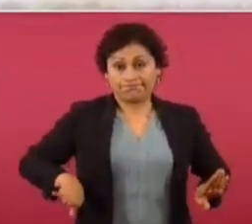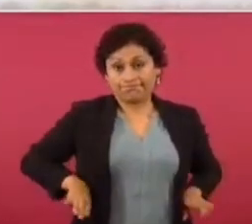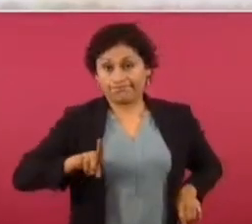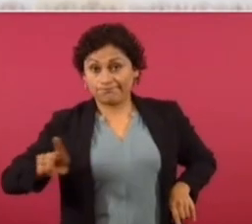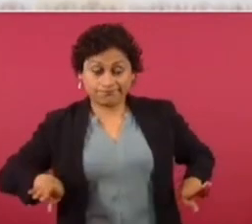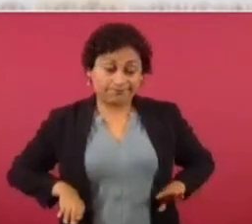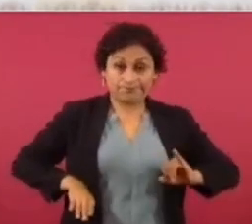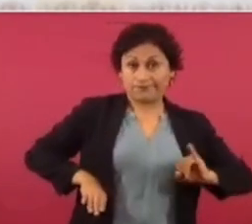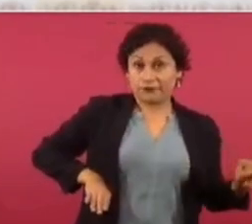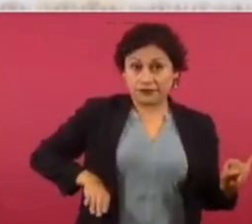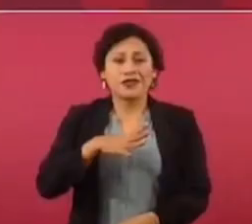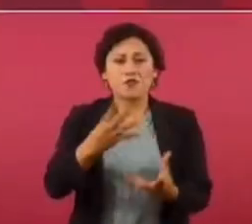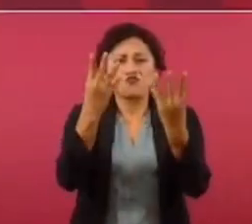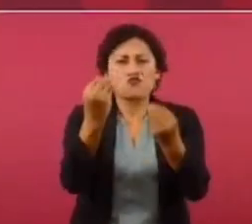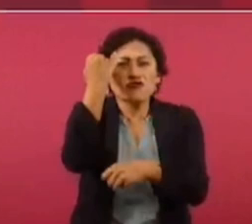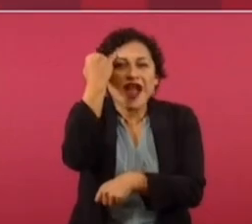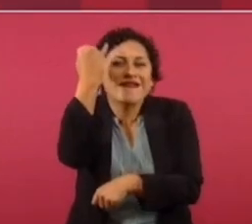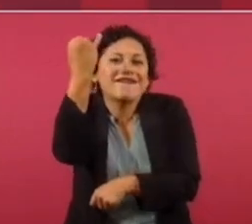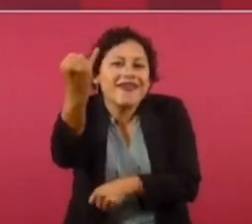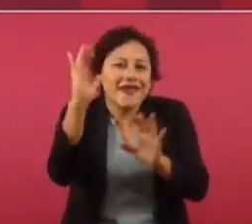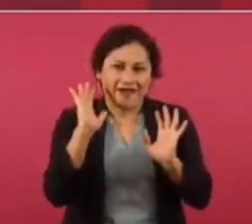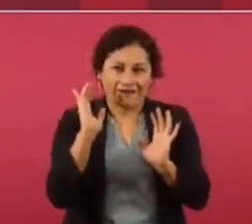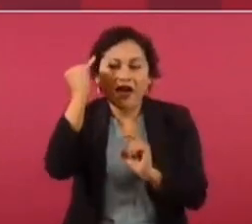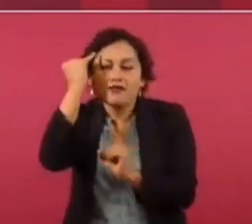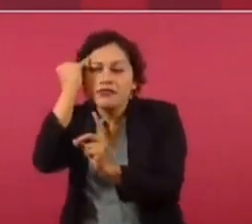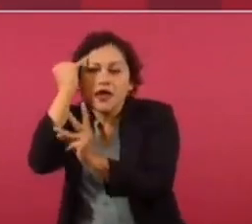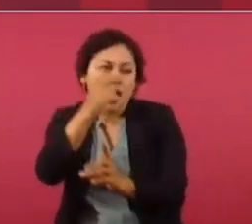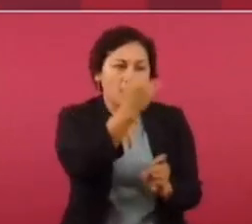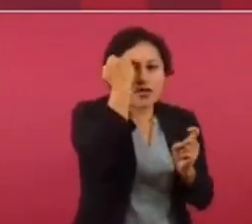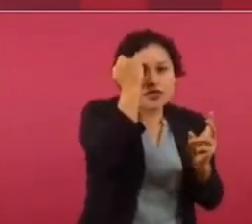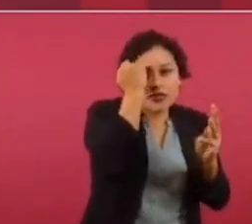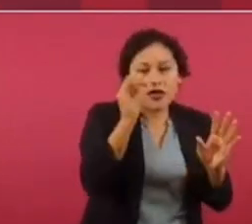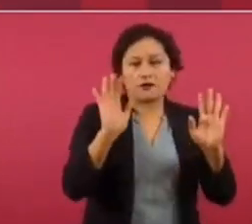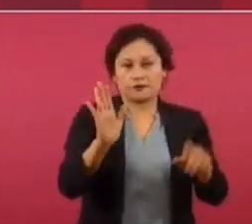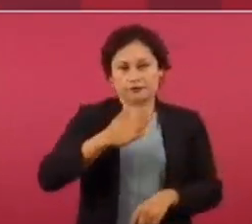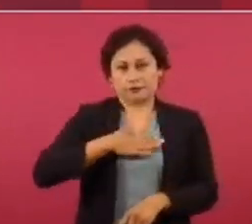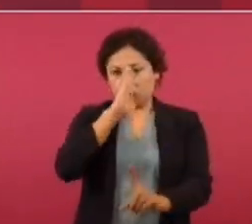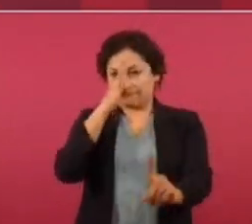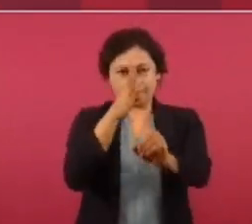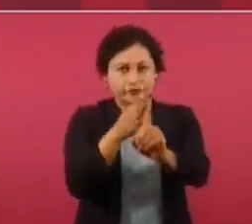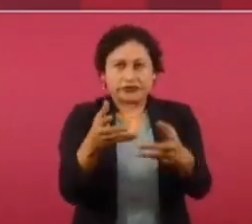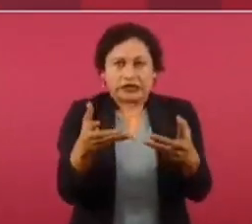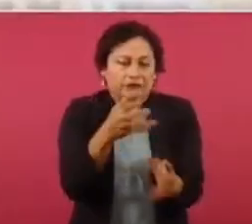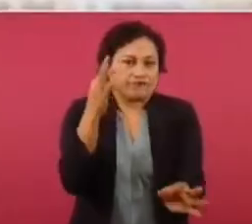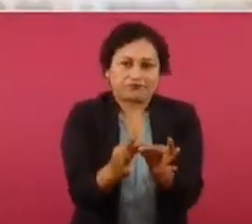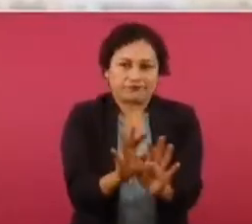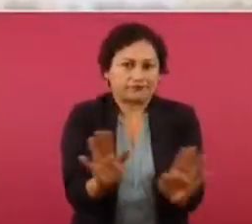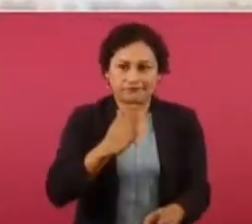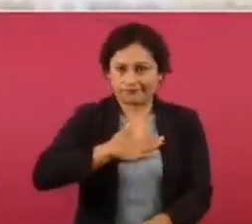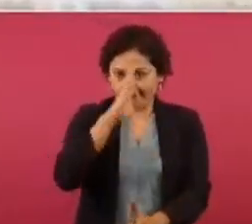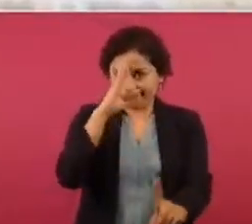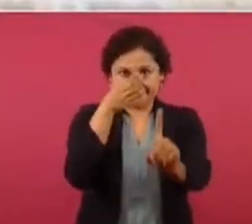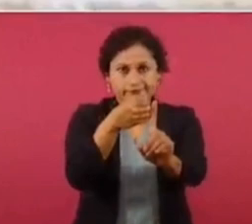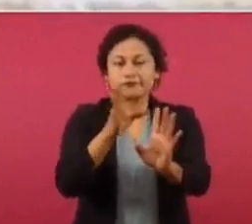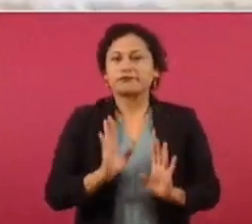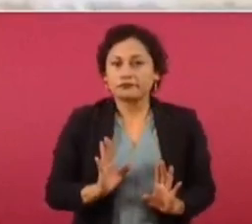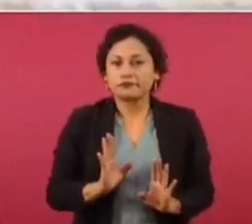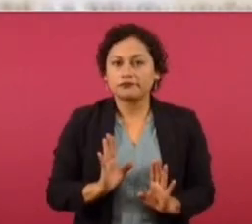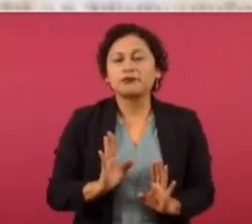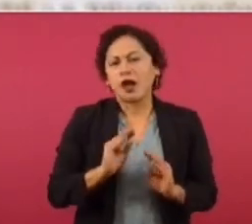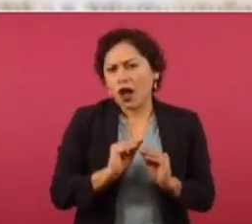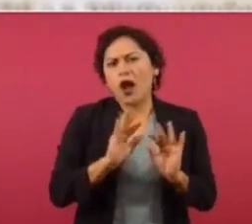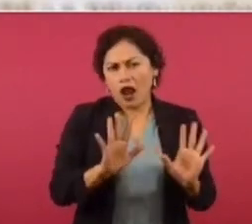hay muchos donga. Y yo me guío por juicios prácticos y me inspiro